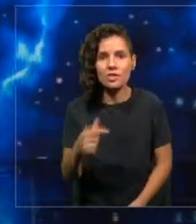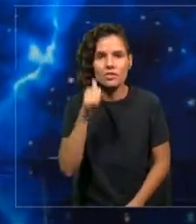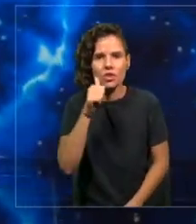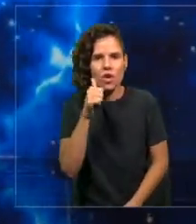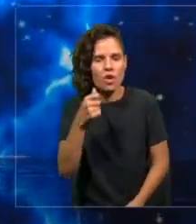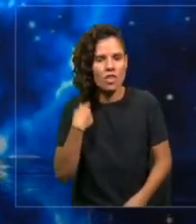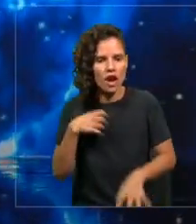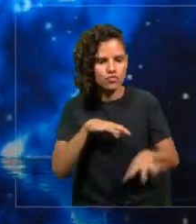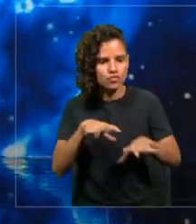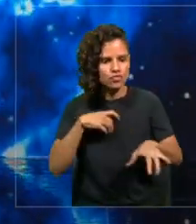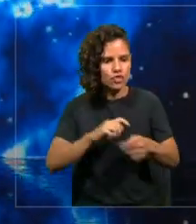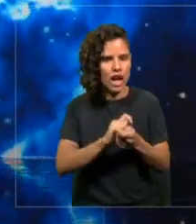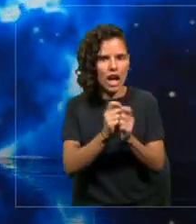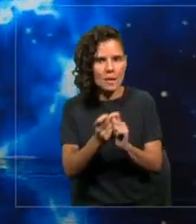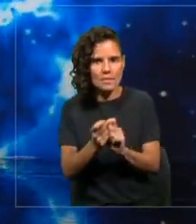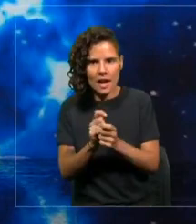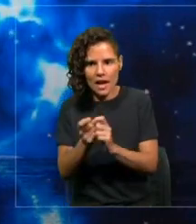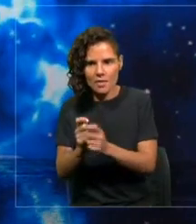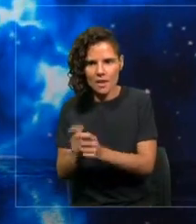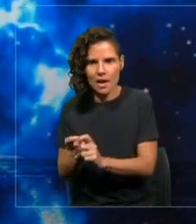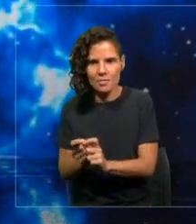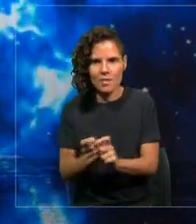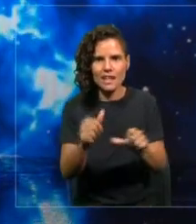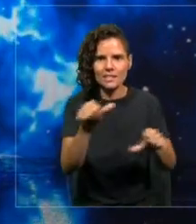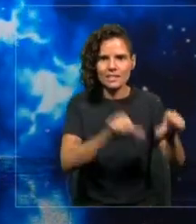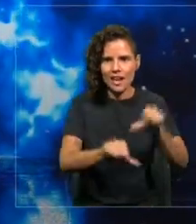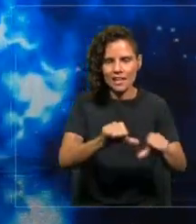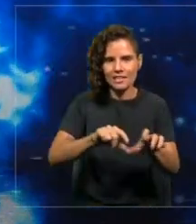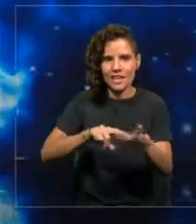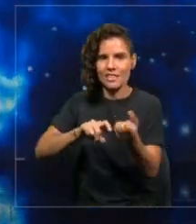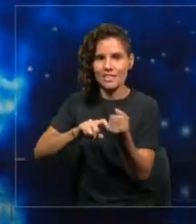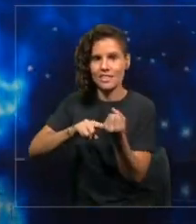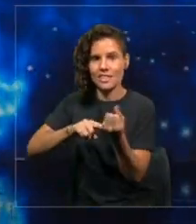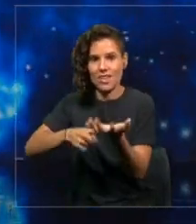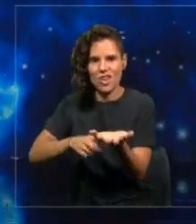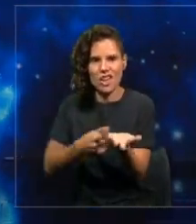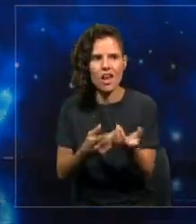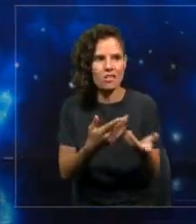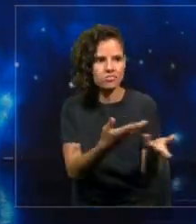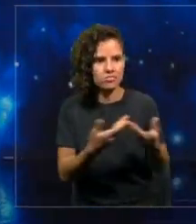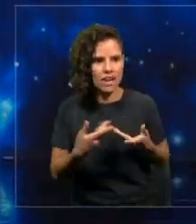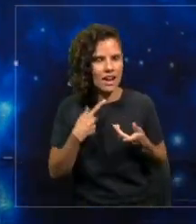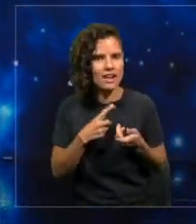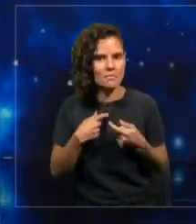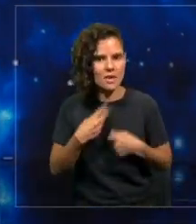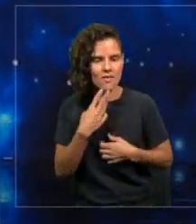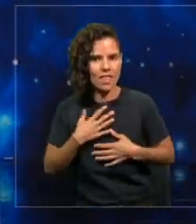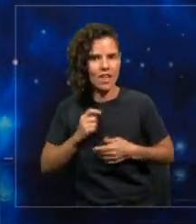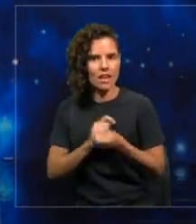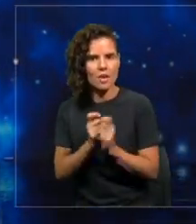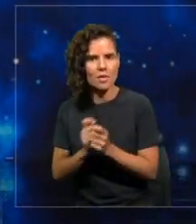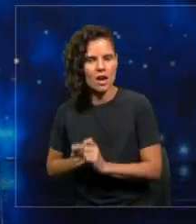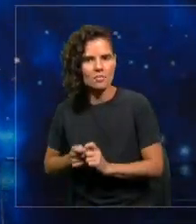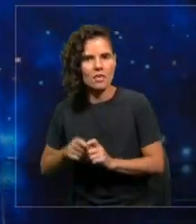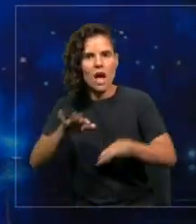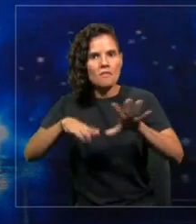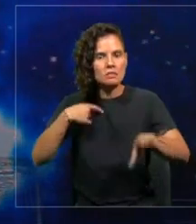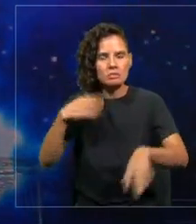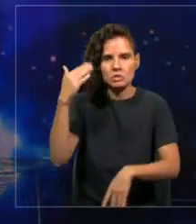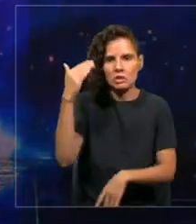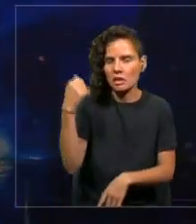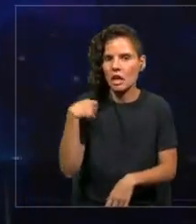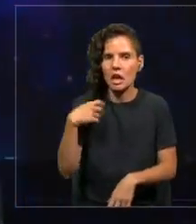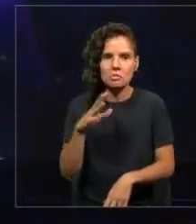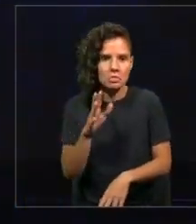cambiando. La ciencia y la tecnología están cambiando todos los aspectos de nuestra vida. Cosas que no sabíamos o que no